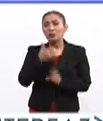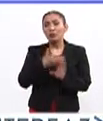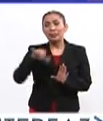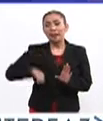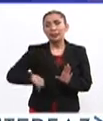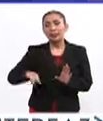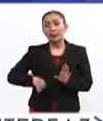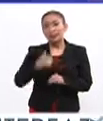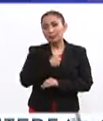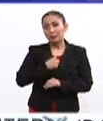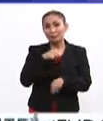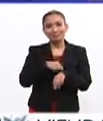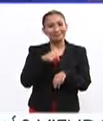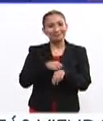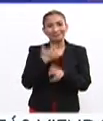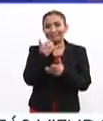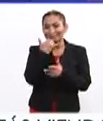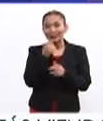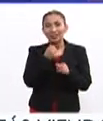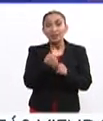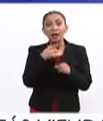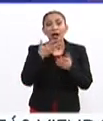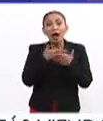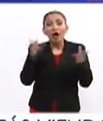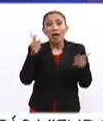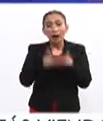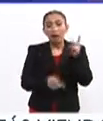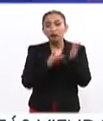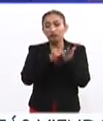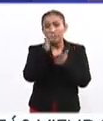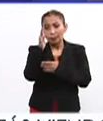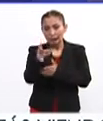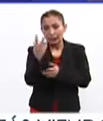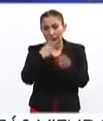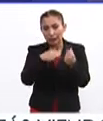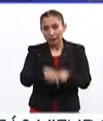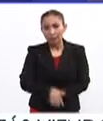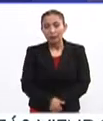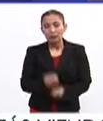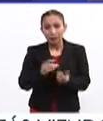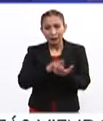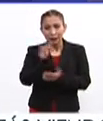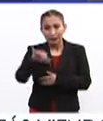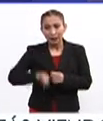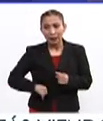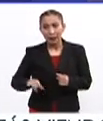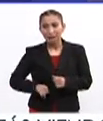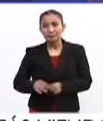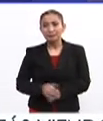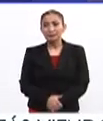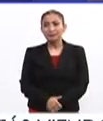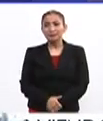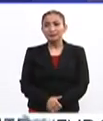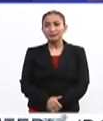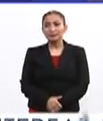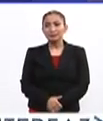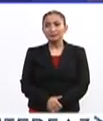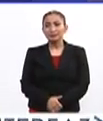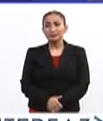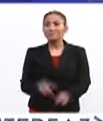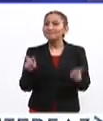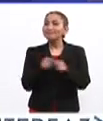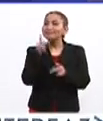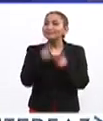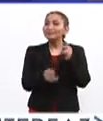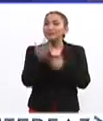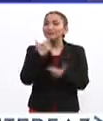interesante. Lamentablemente tenemos que despedir la entrevista. a un corte. Te agradecemos mucho, Carlos, que hayas estado con nosotros. Muchas gracias. Muy interesante lo que nos contaste. Vamos a hacer una